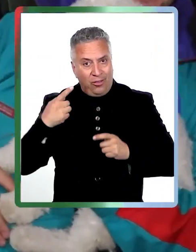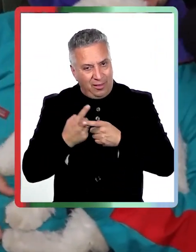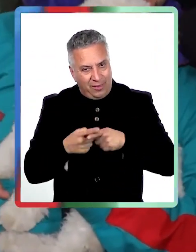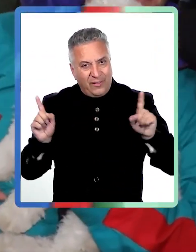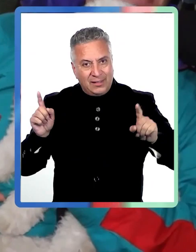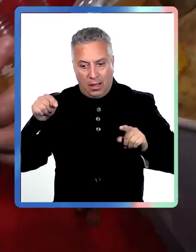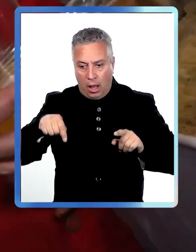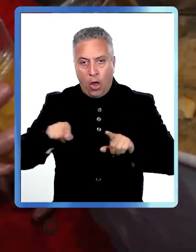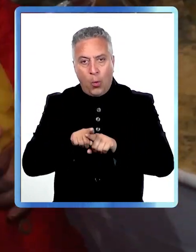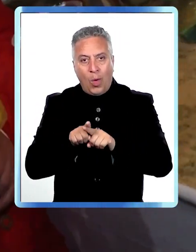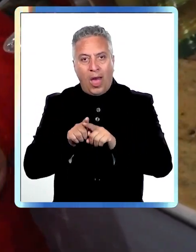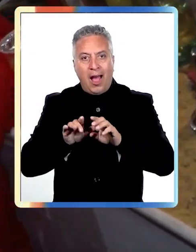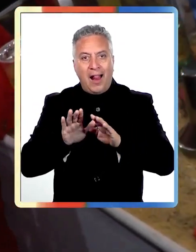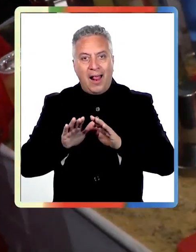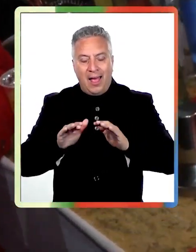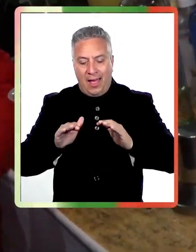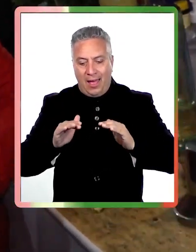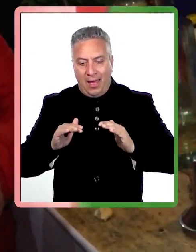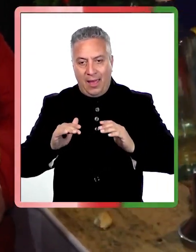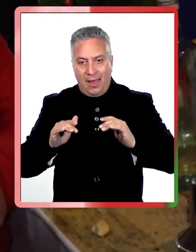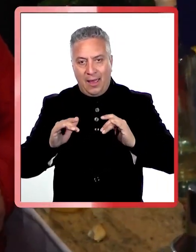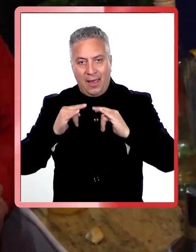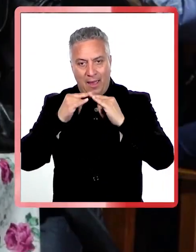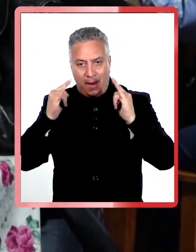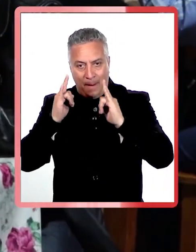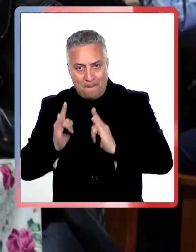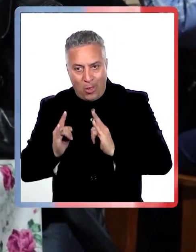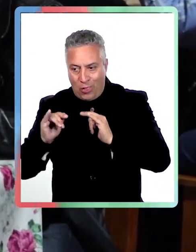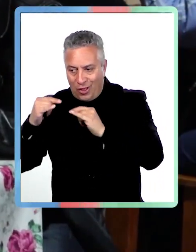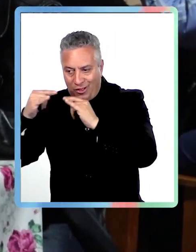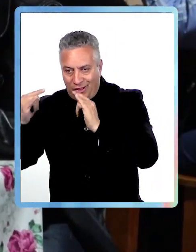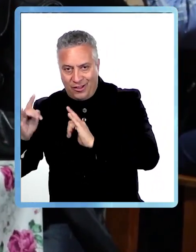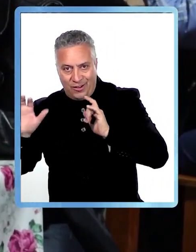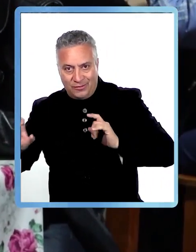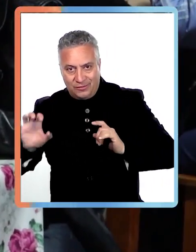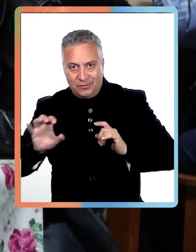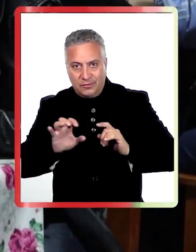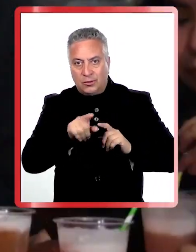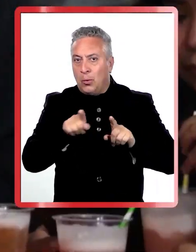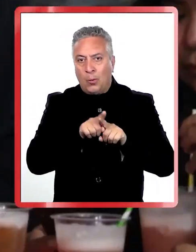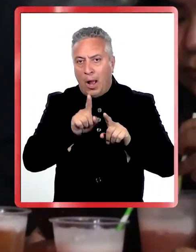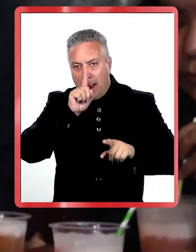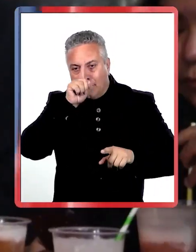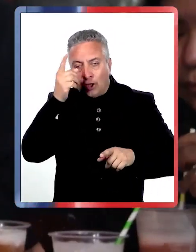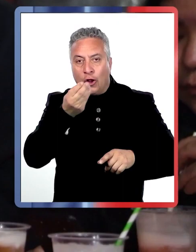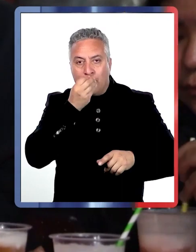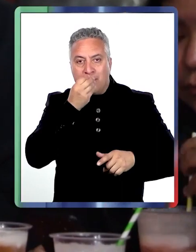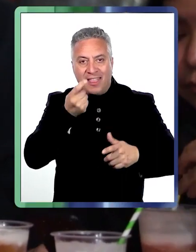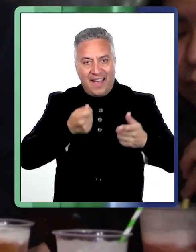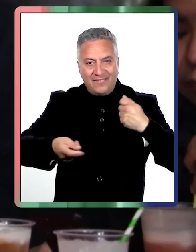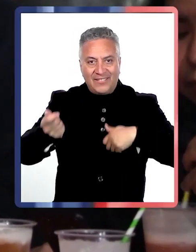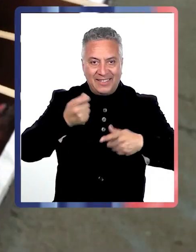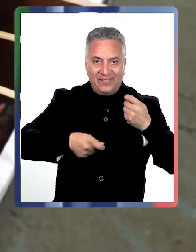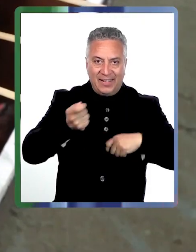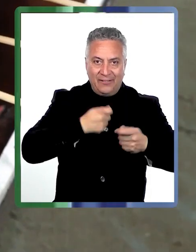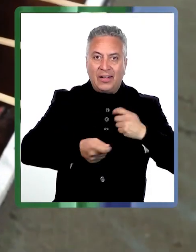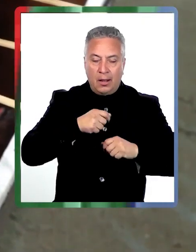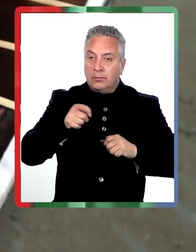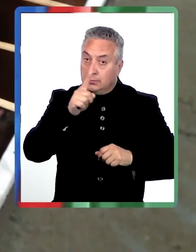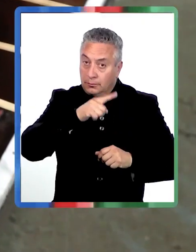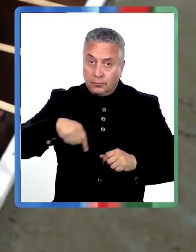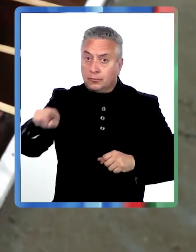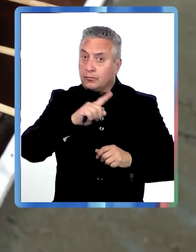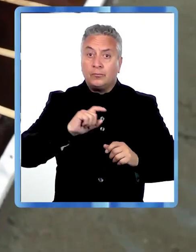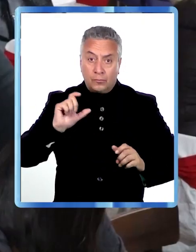de estos módulos de comida se realizará como era tradicional en la Plaza de Armas de la Comuna, una medida que para los propios